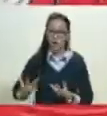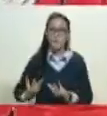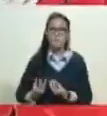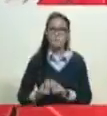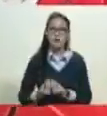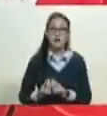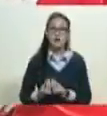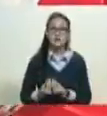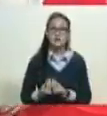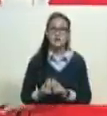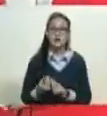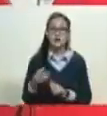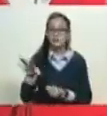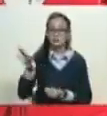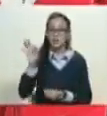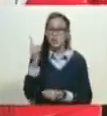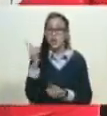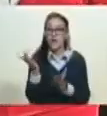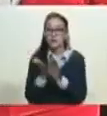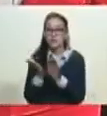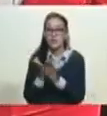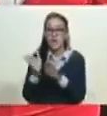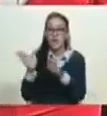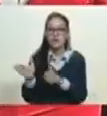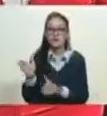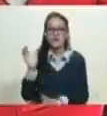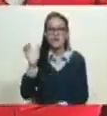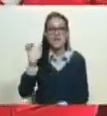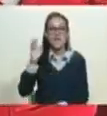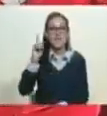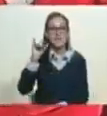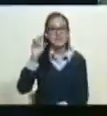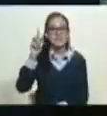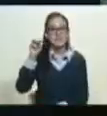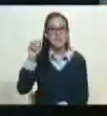vamos a invitar un estudiante, Eirismal Malavé.